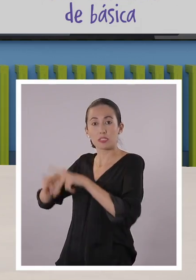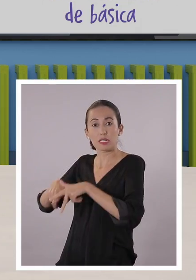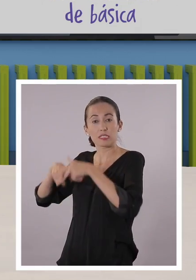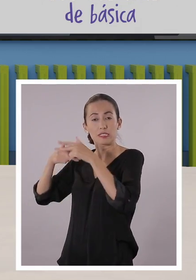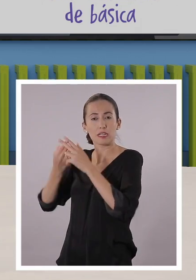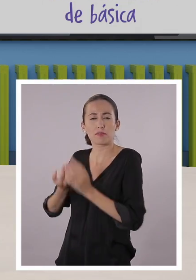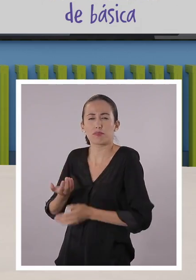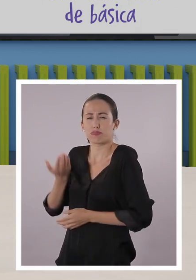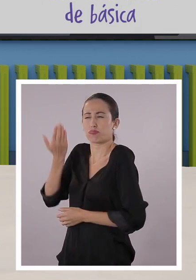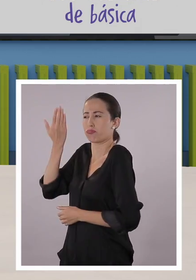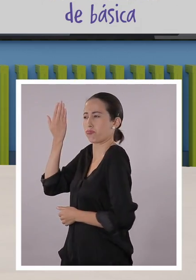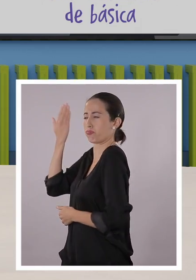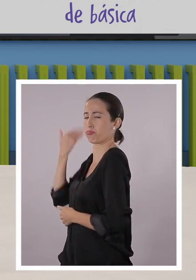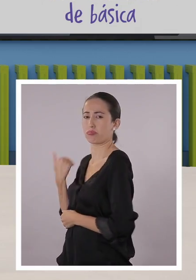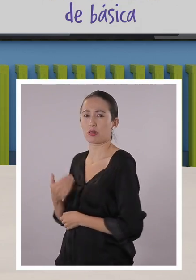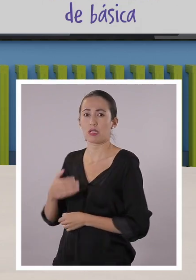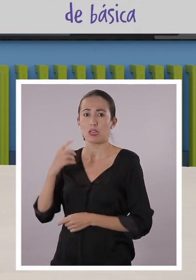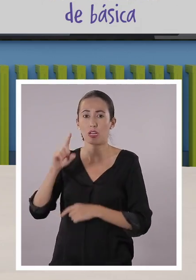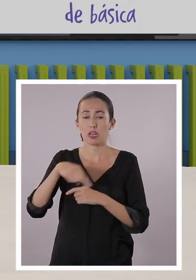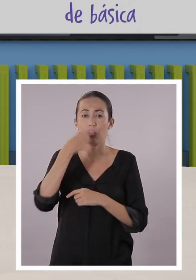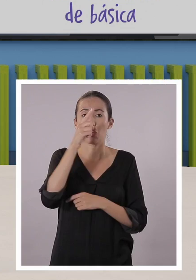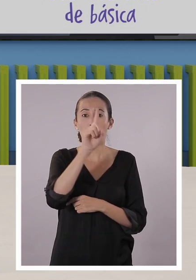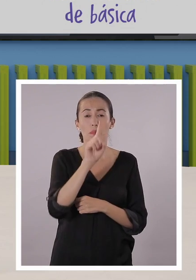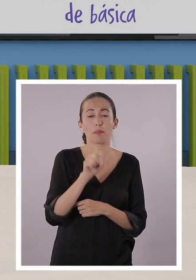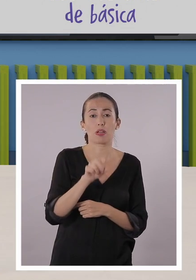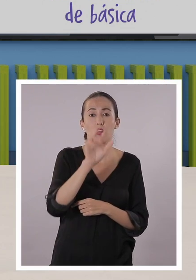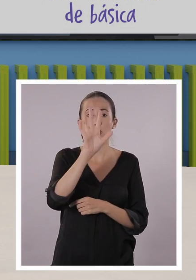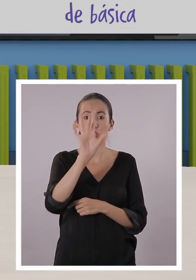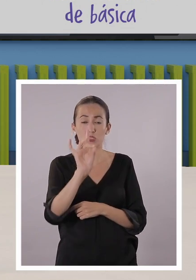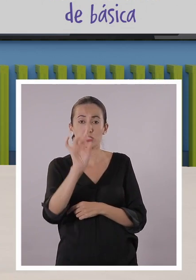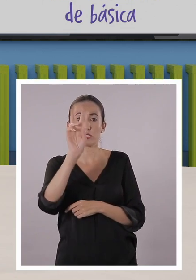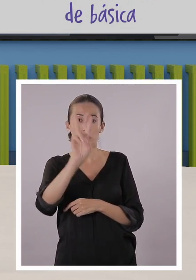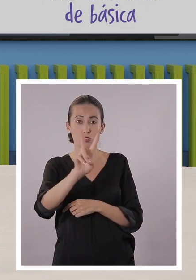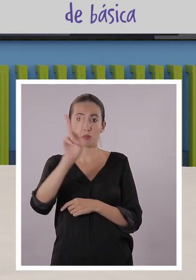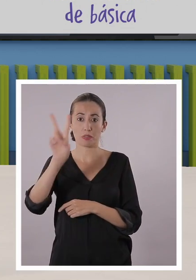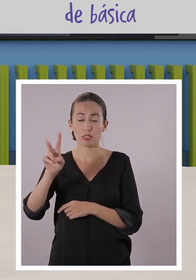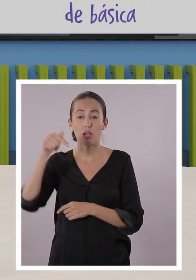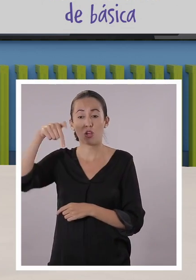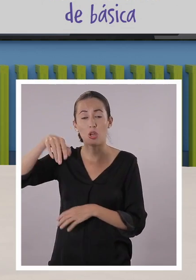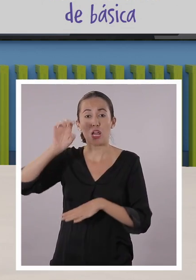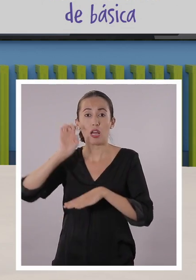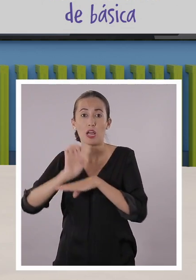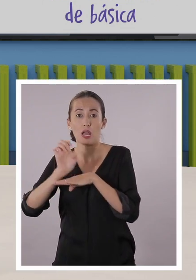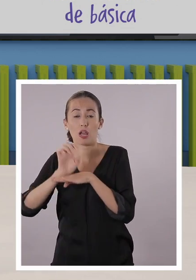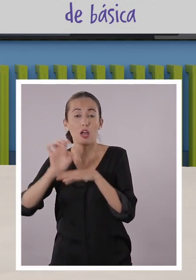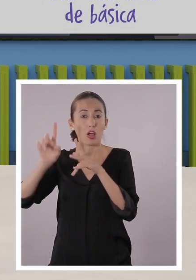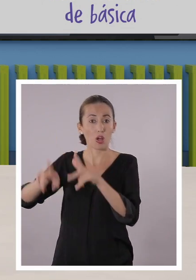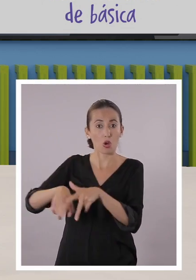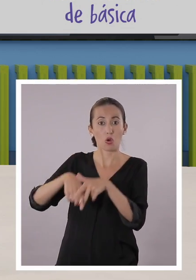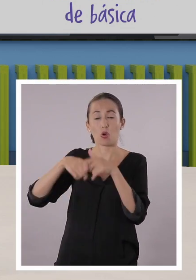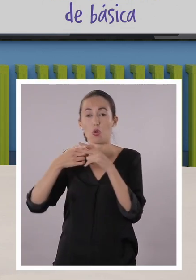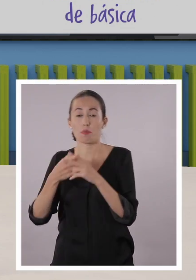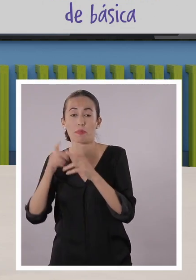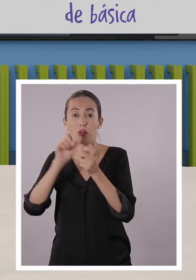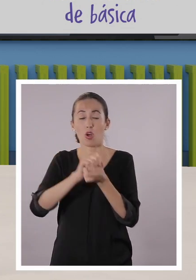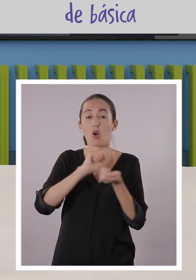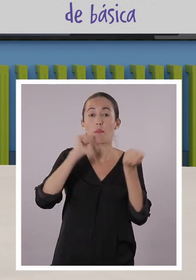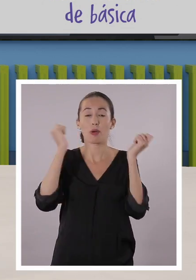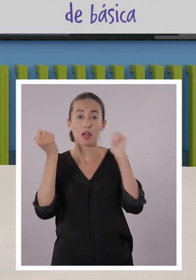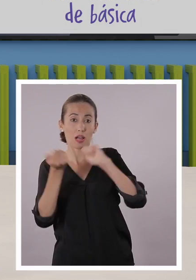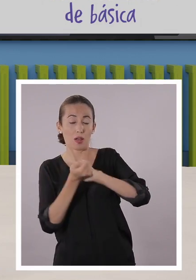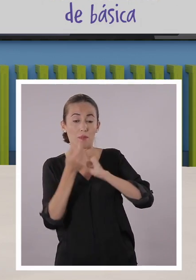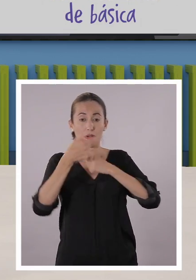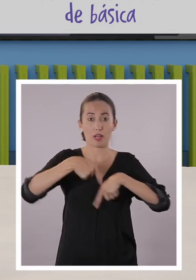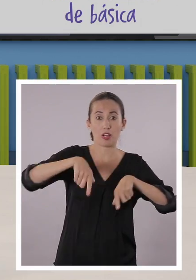XVI y termina en el año de 1822, cuando en Ecuador inicia la era republicana y